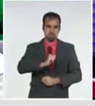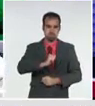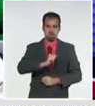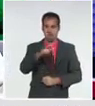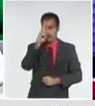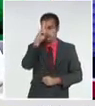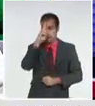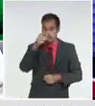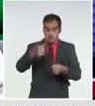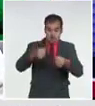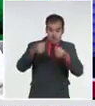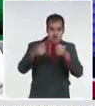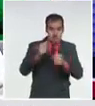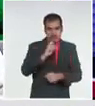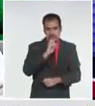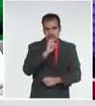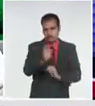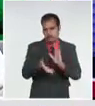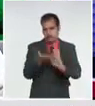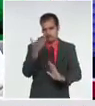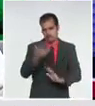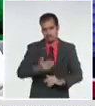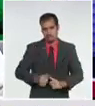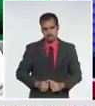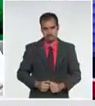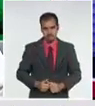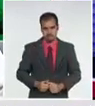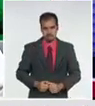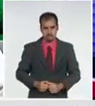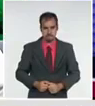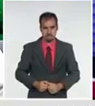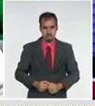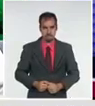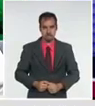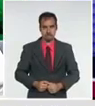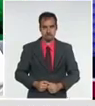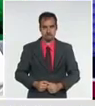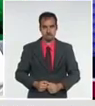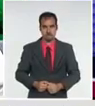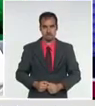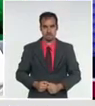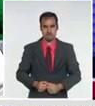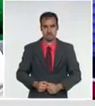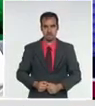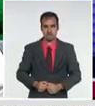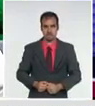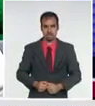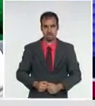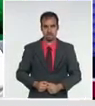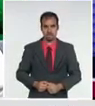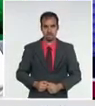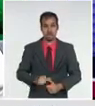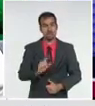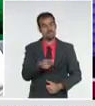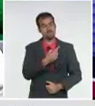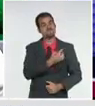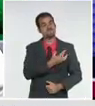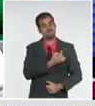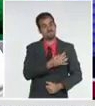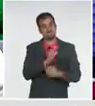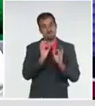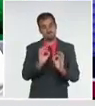su reanimación, no obstante las maniobras realizadas. Y lamentablemente la paciente fallece,